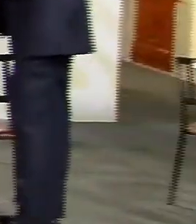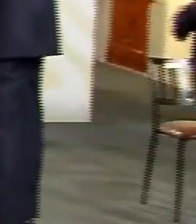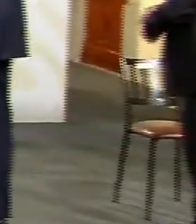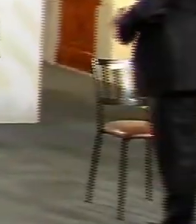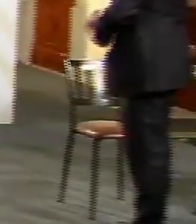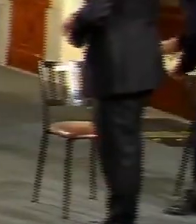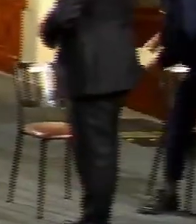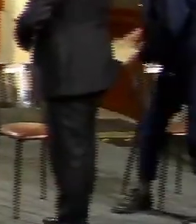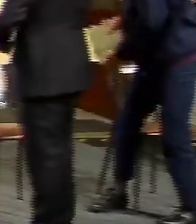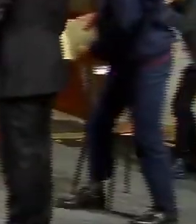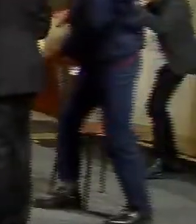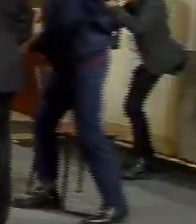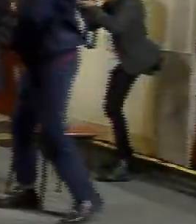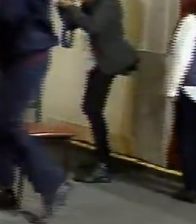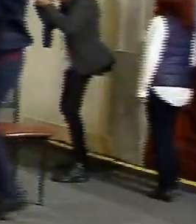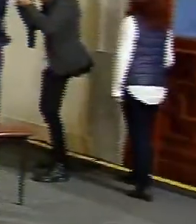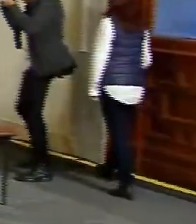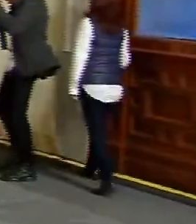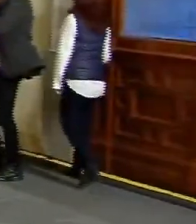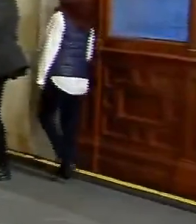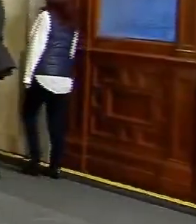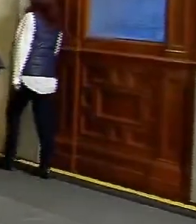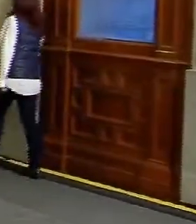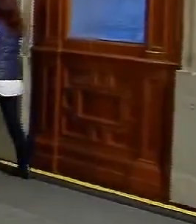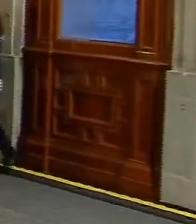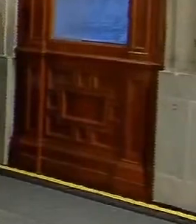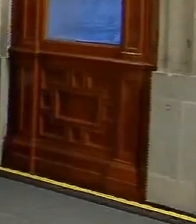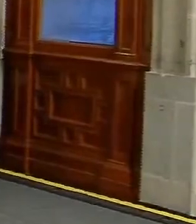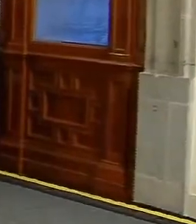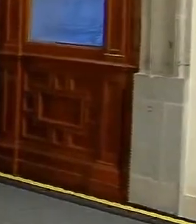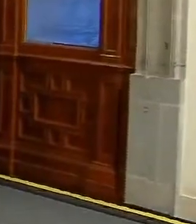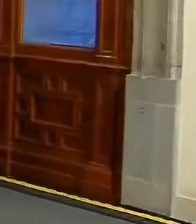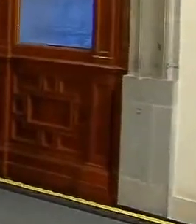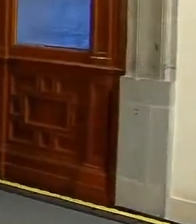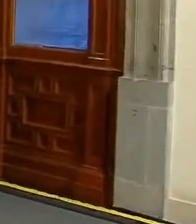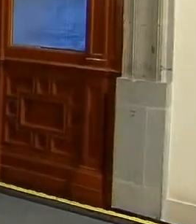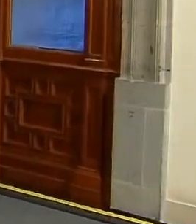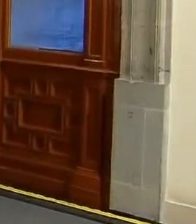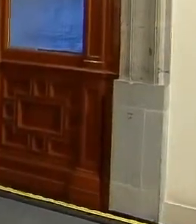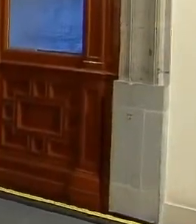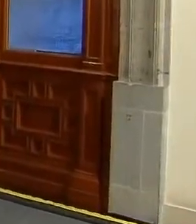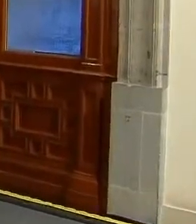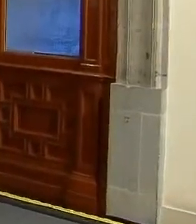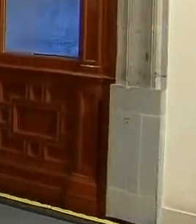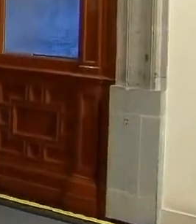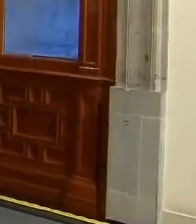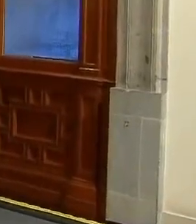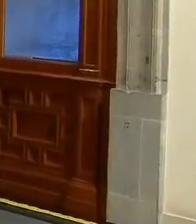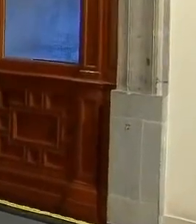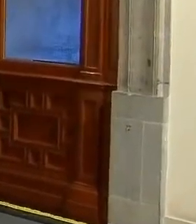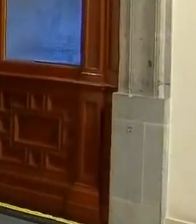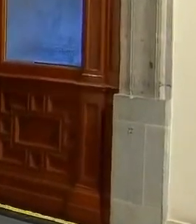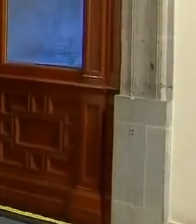ver el video.